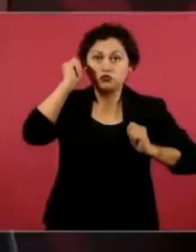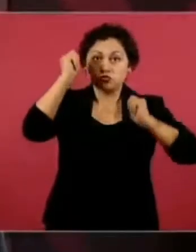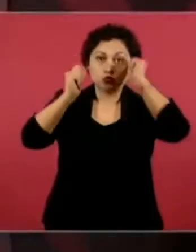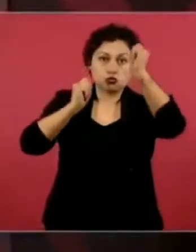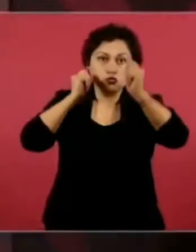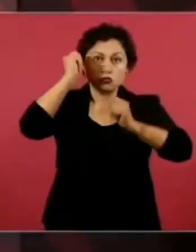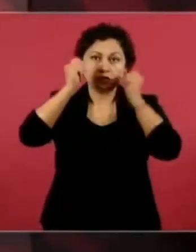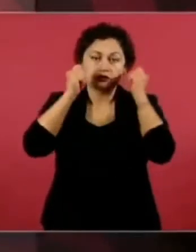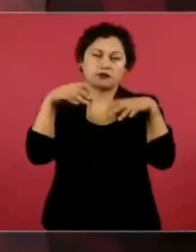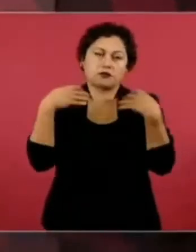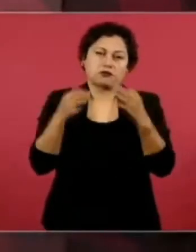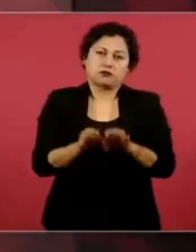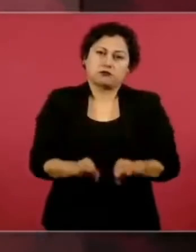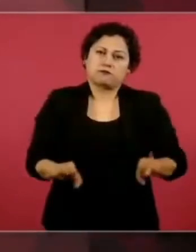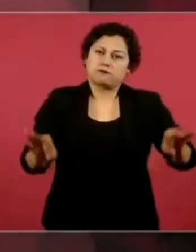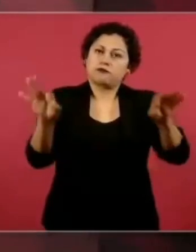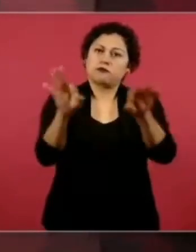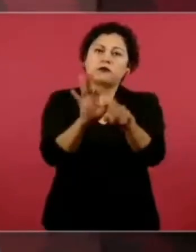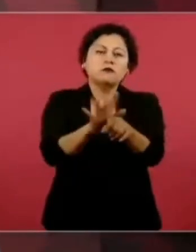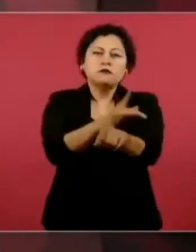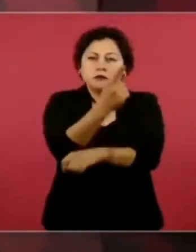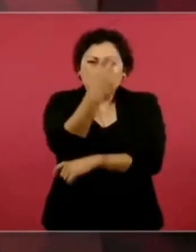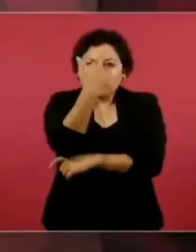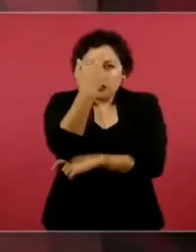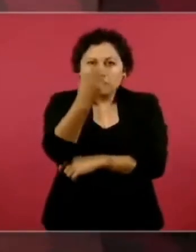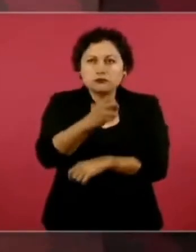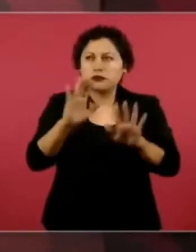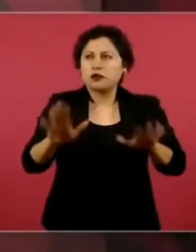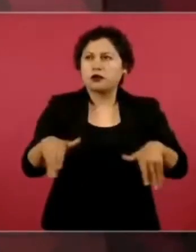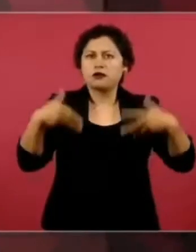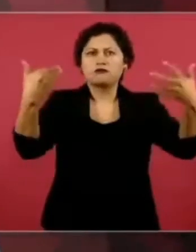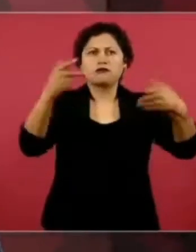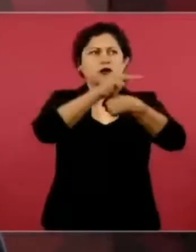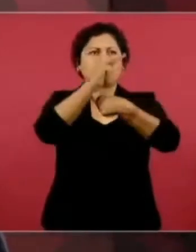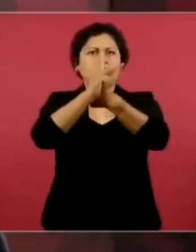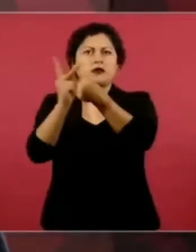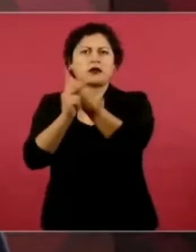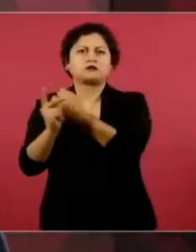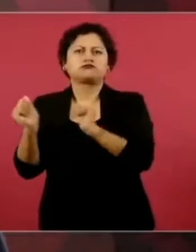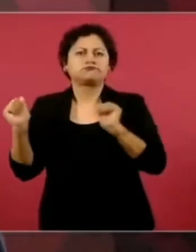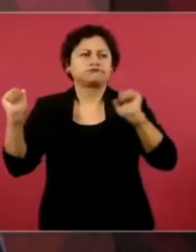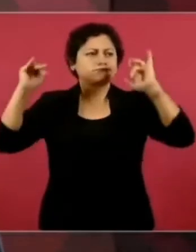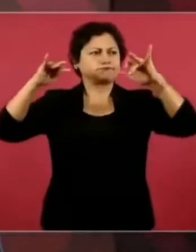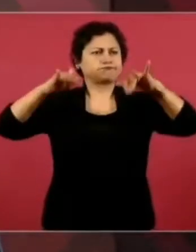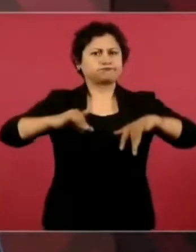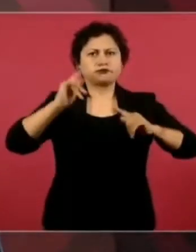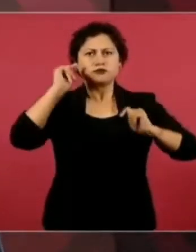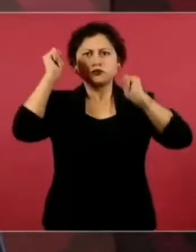la entrada de divisas, sino porque viven muchos